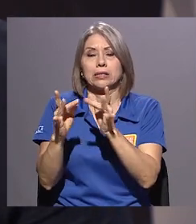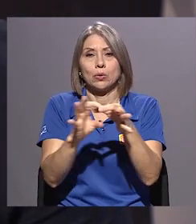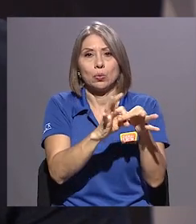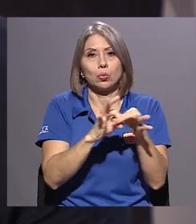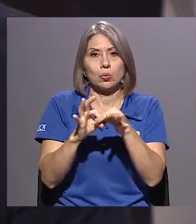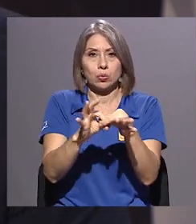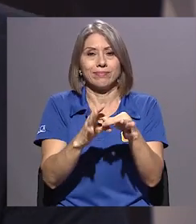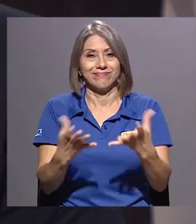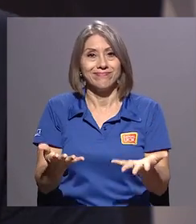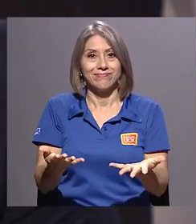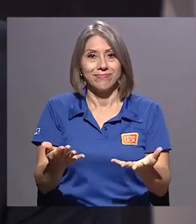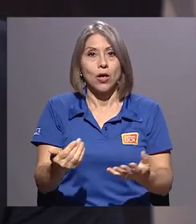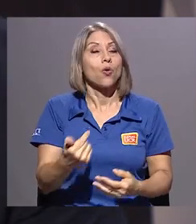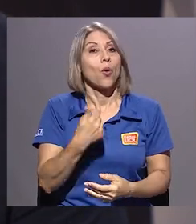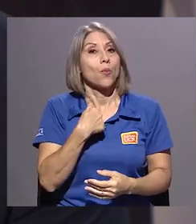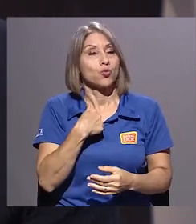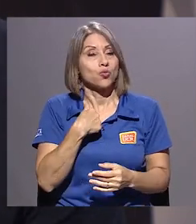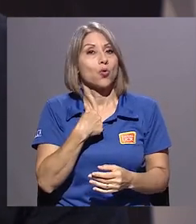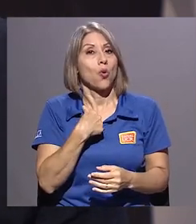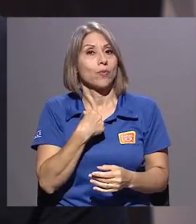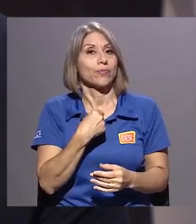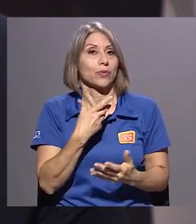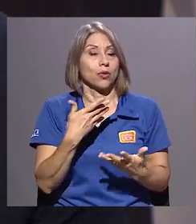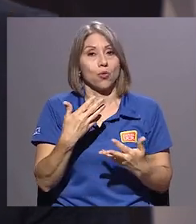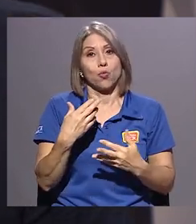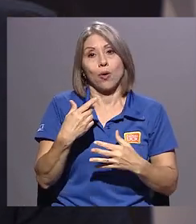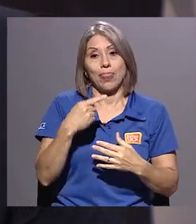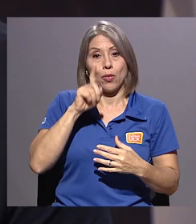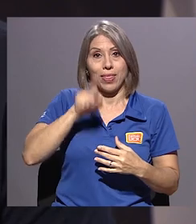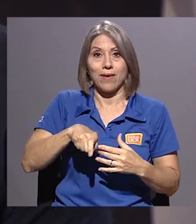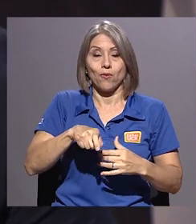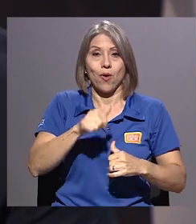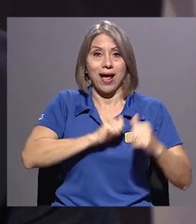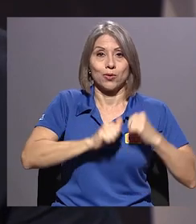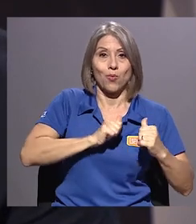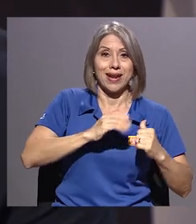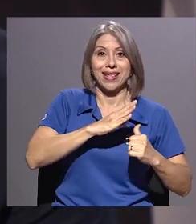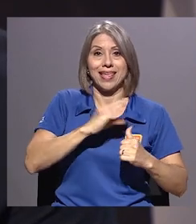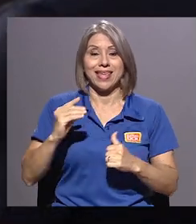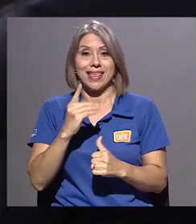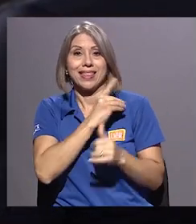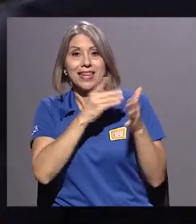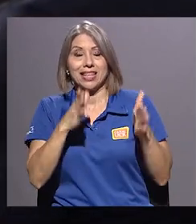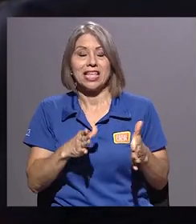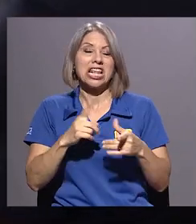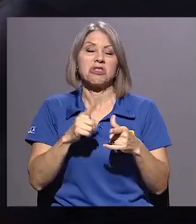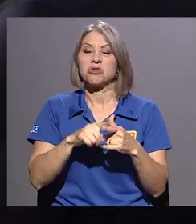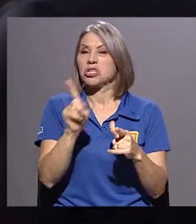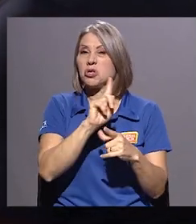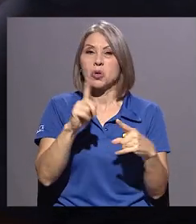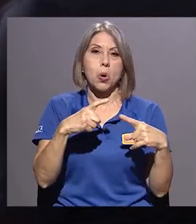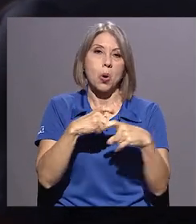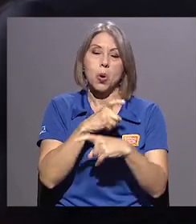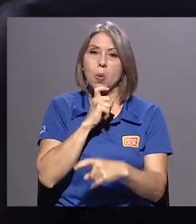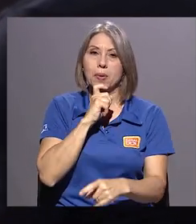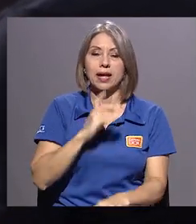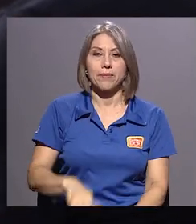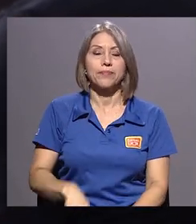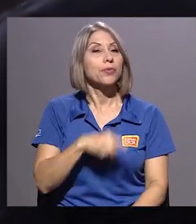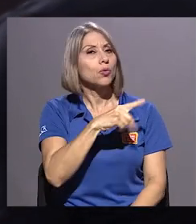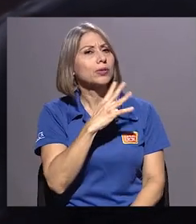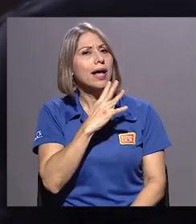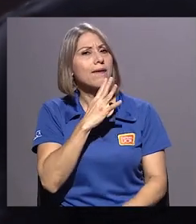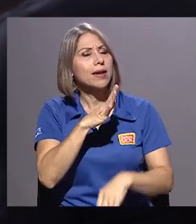desde la actuación, cuando a me toca actuar y dirigir, no se me complica mucho. Creo que cuando hablas de eso estás hablando